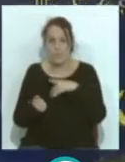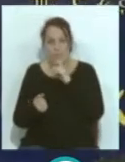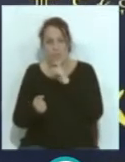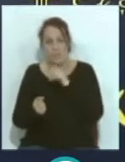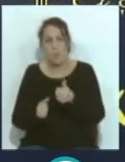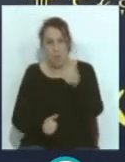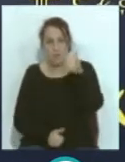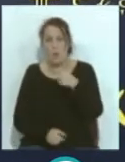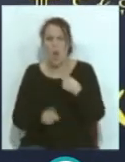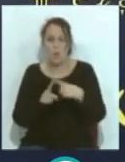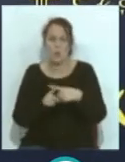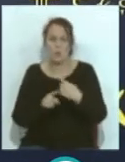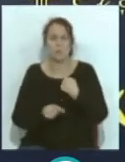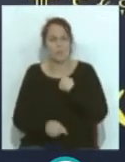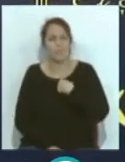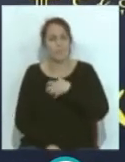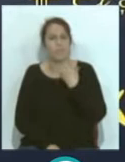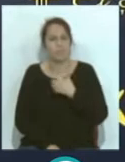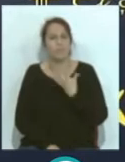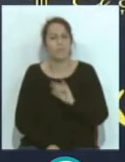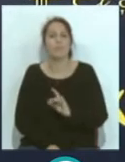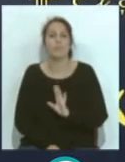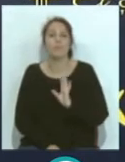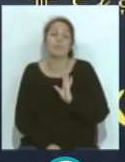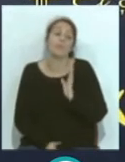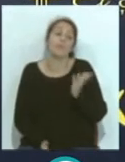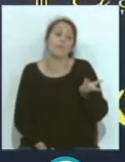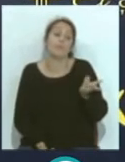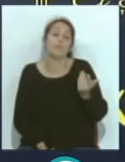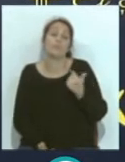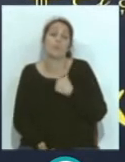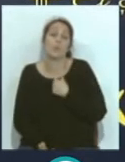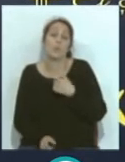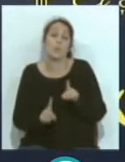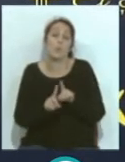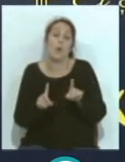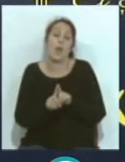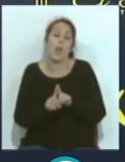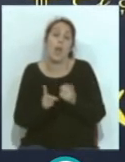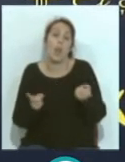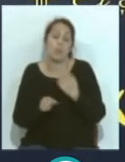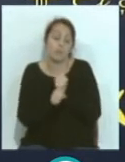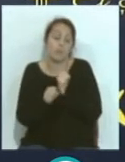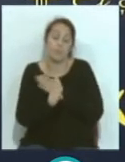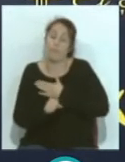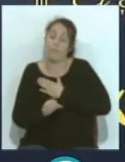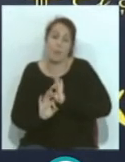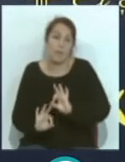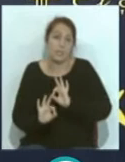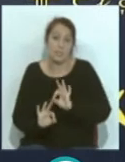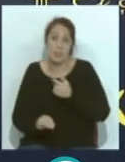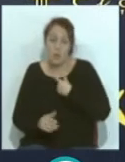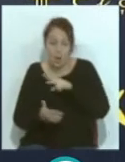más. Alguna cosa sí me ha molestado, sí, alguna cosa sí, pero lo doy porque es mi trabajo y porque tengo que